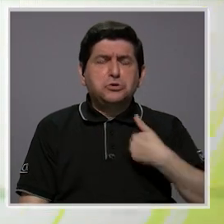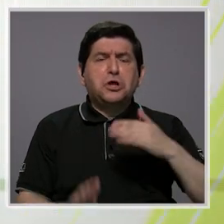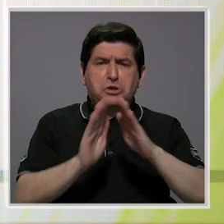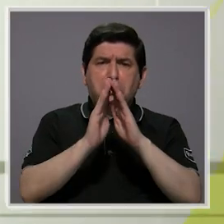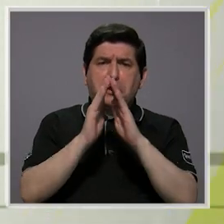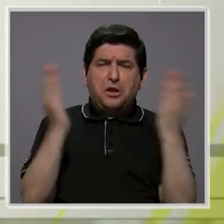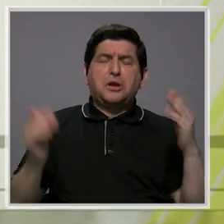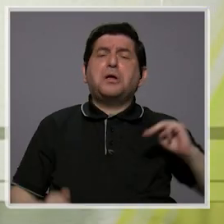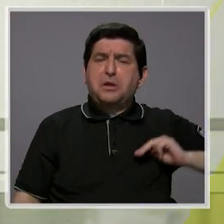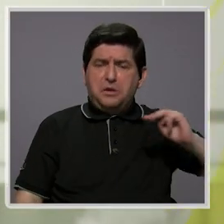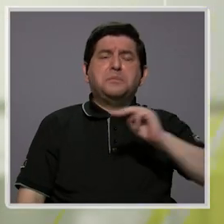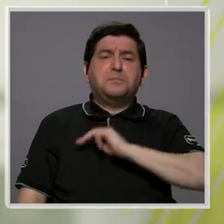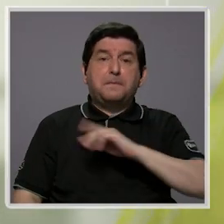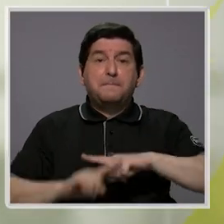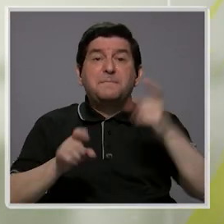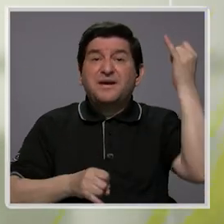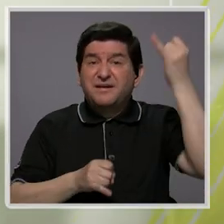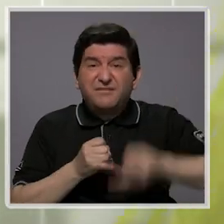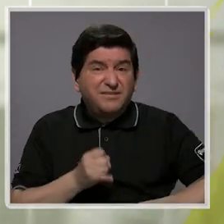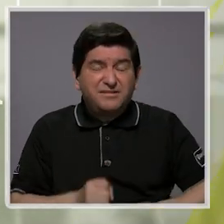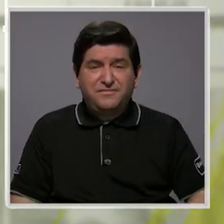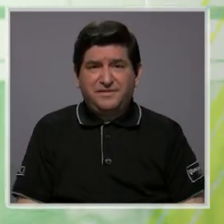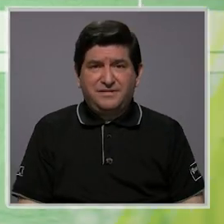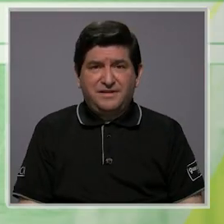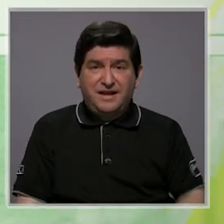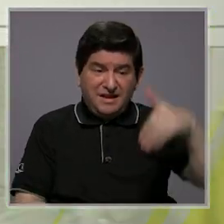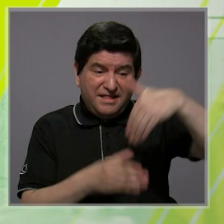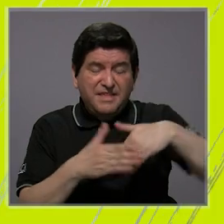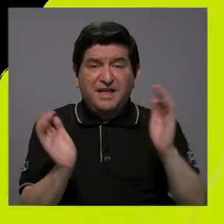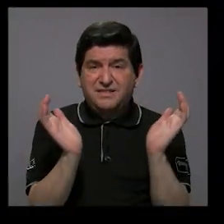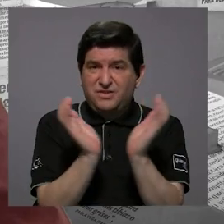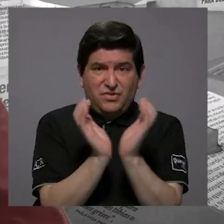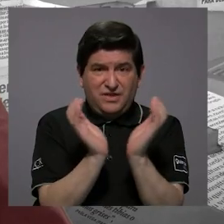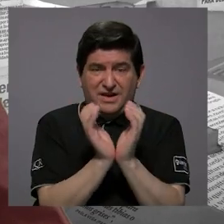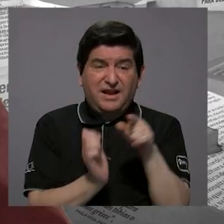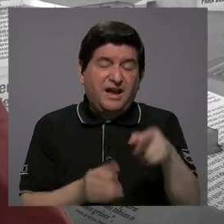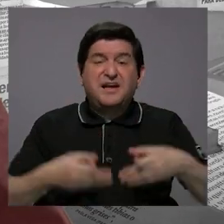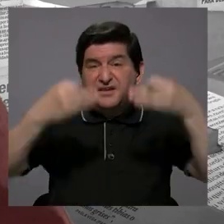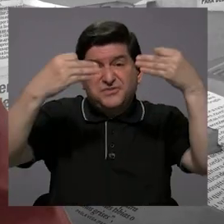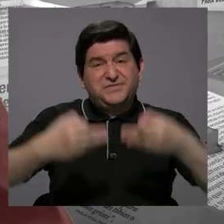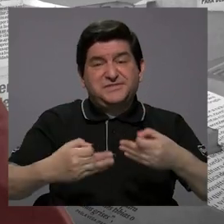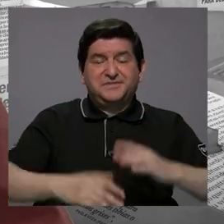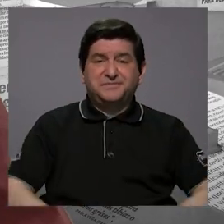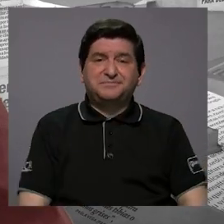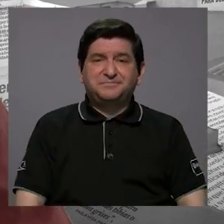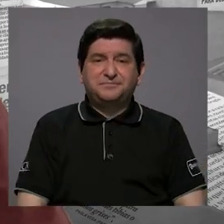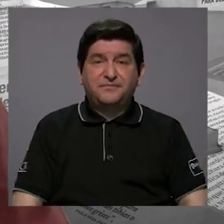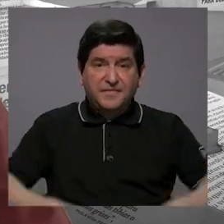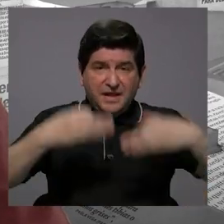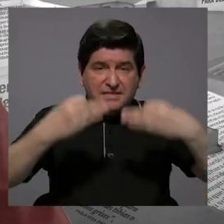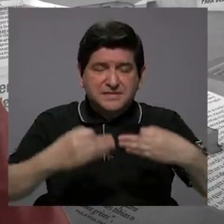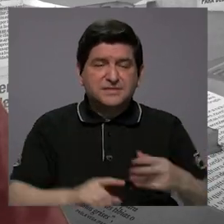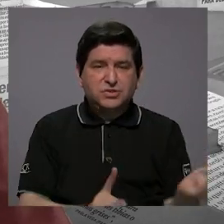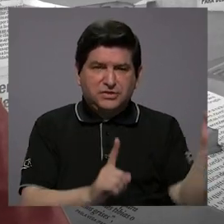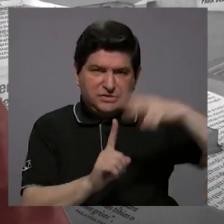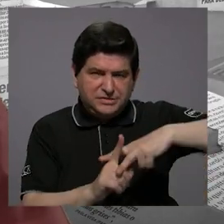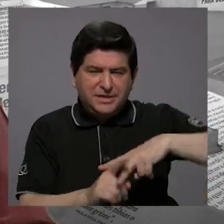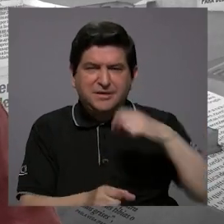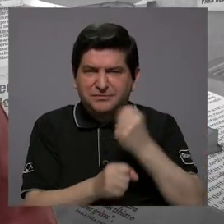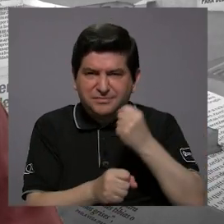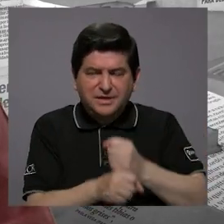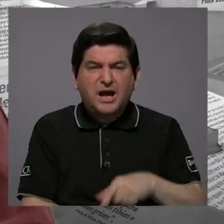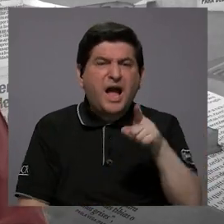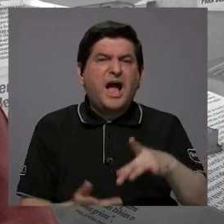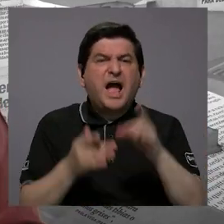apertura por parte del Ministerio. Pero al final de cuentas, dentro de la caja, son los que toman esas decisiones, ¿verdad? Decisiones más operativas y decir,